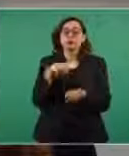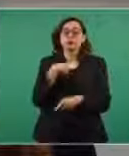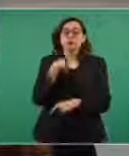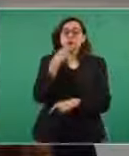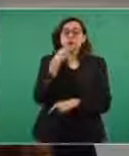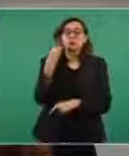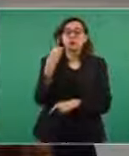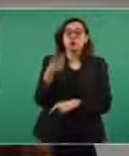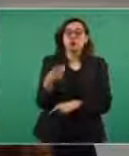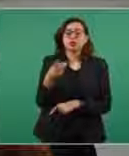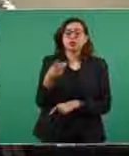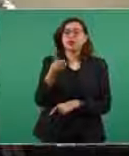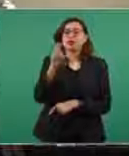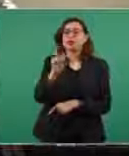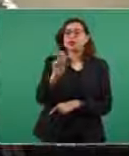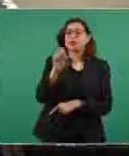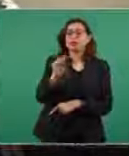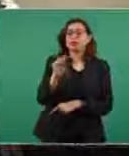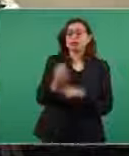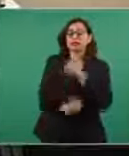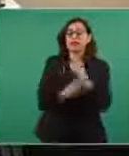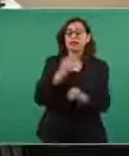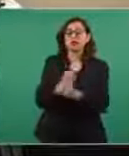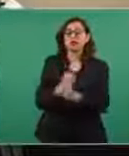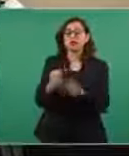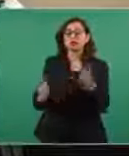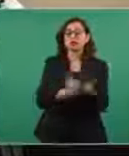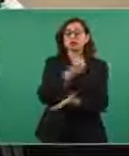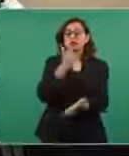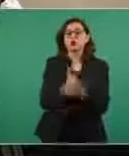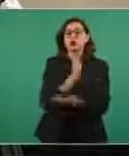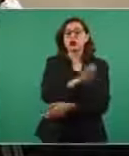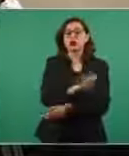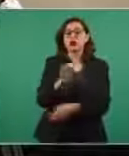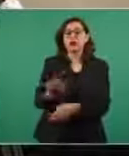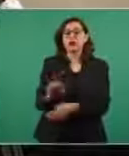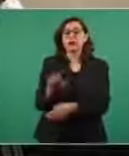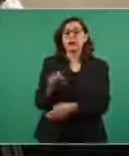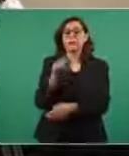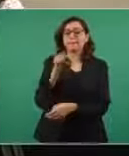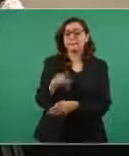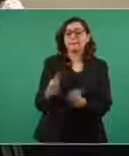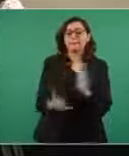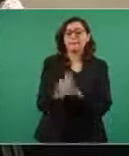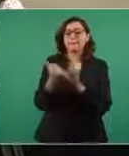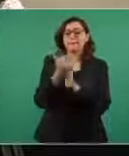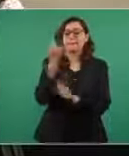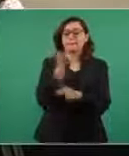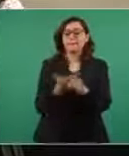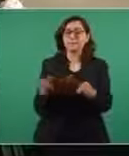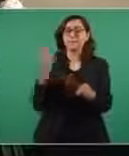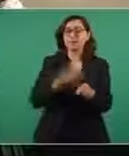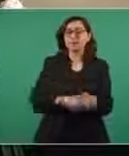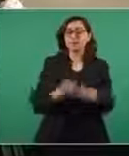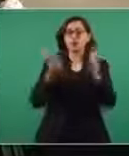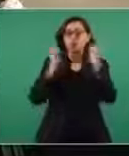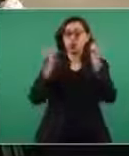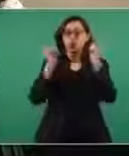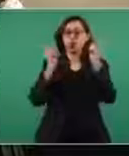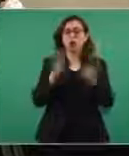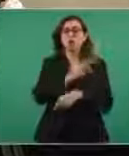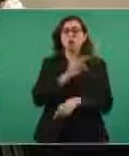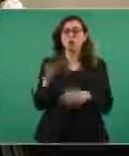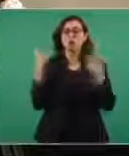acerca de 60 años en que la ciudad de Ensenada el puerto de Ensenada no se construyó en el hospital del IMSS ojalá que haya la oportunidad